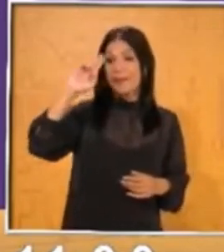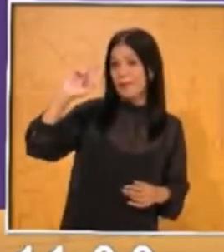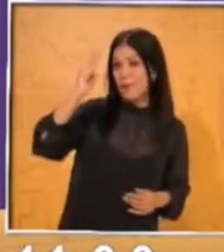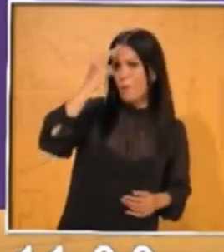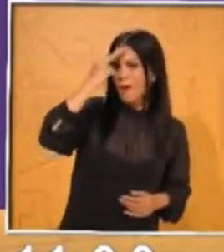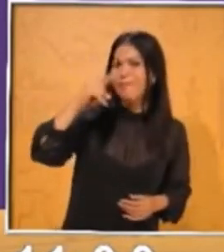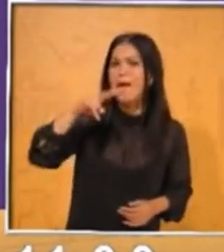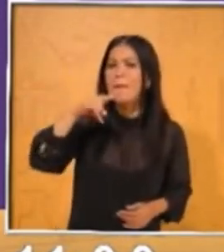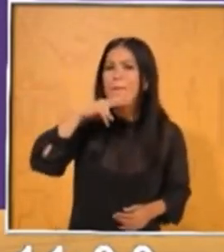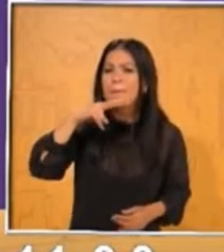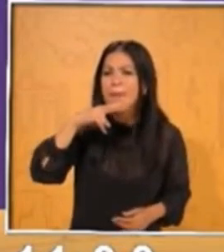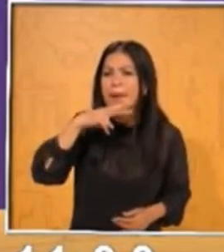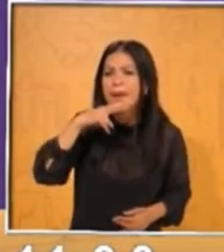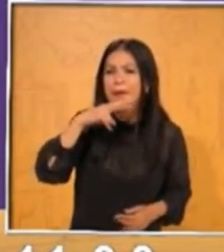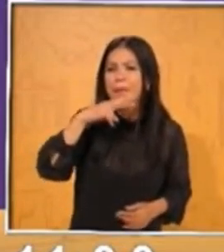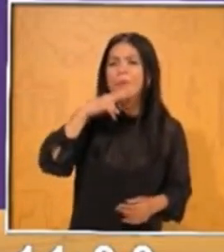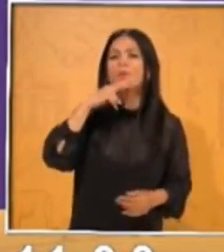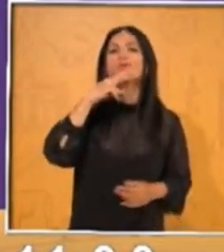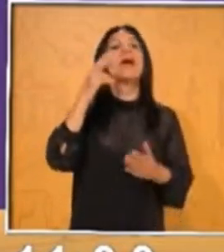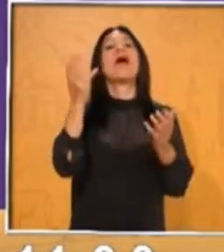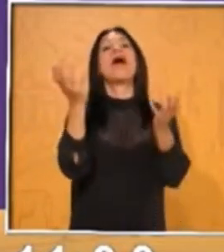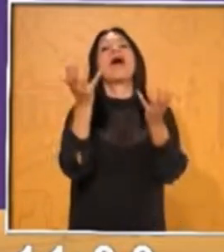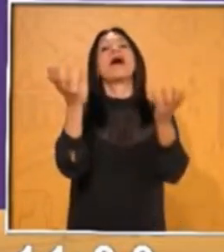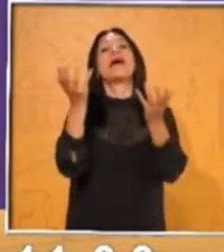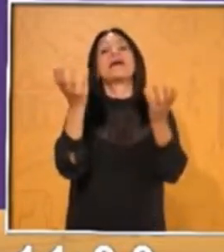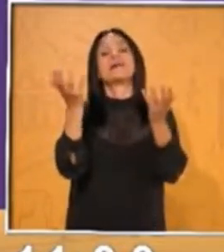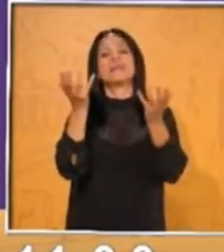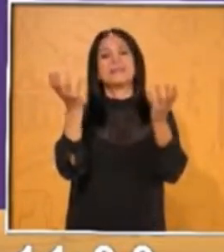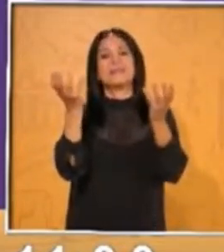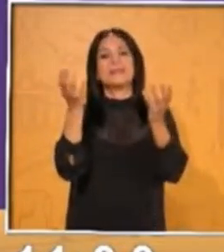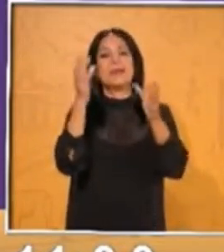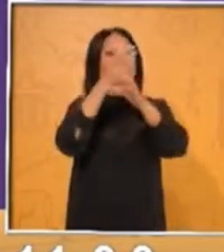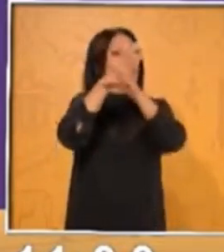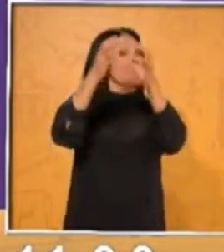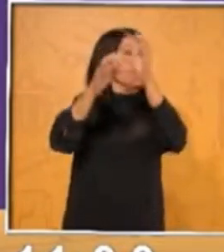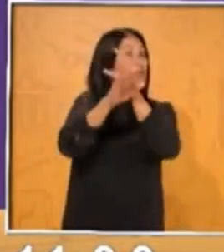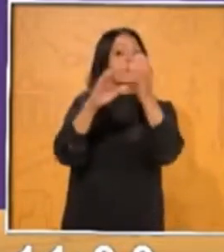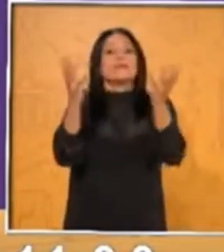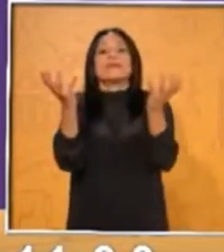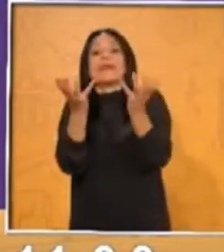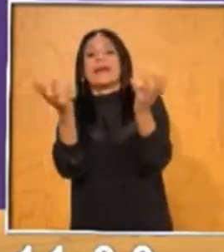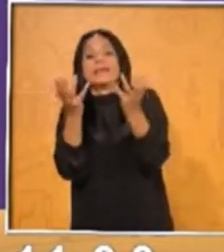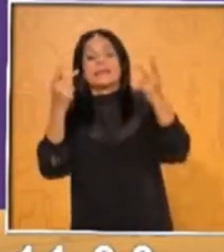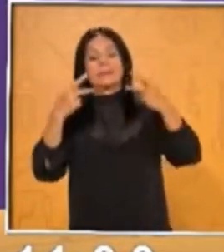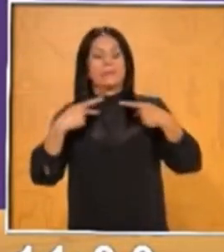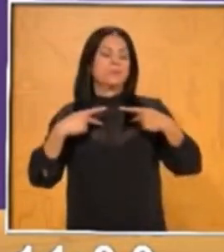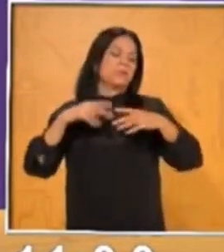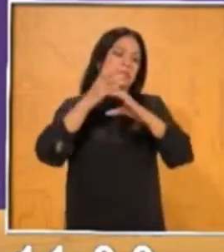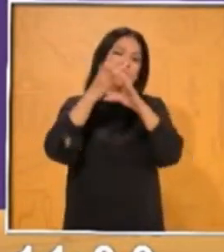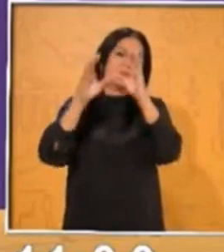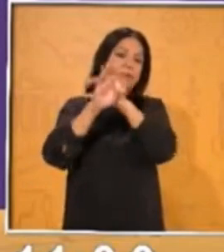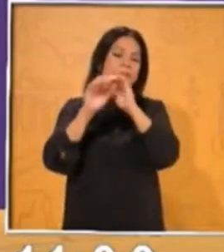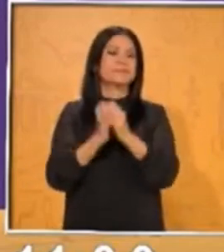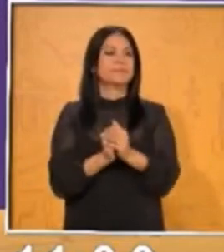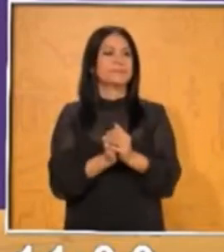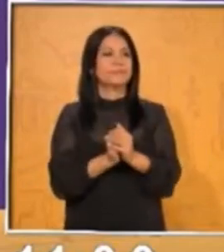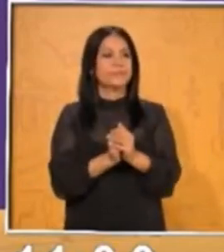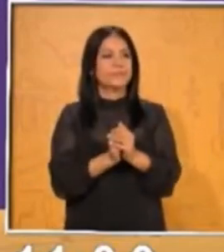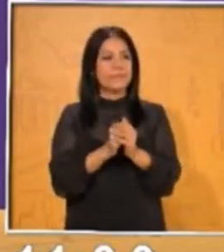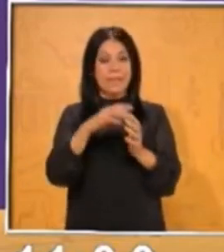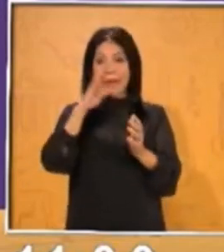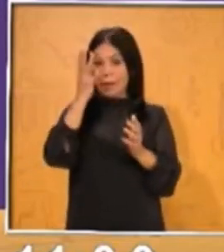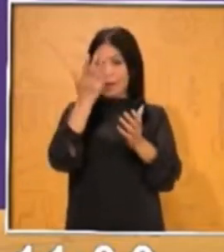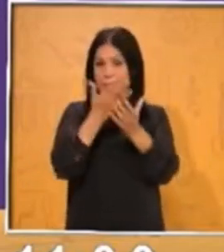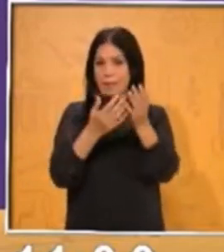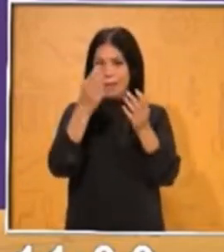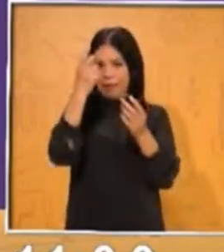diferencias de estos tres tipos de texto para que tú puedas identificarlos fácilmente. Los tres pertenecen al género narrativo. Ahora